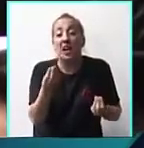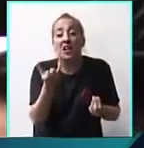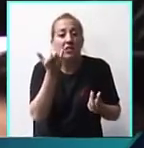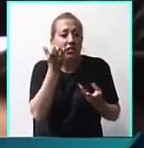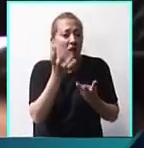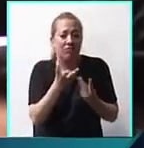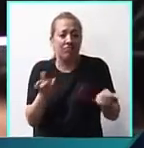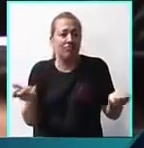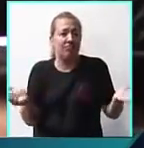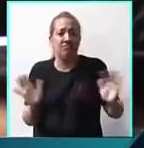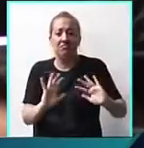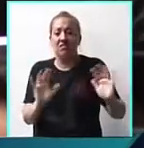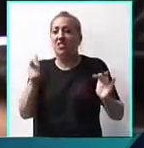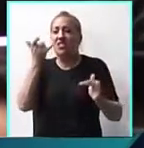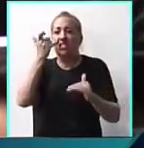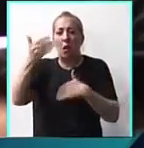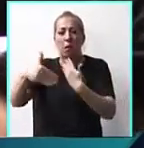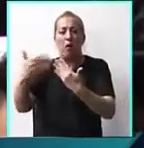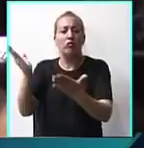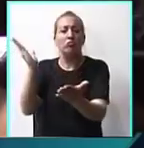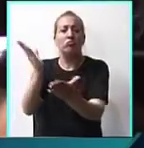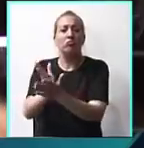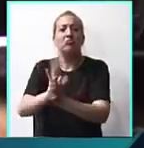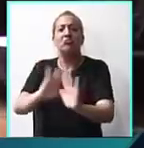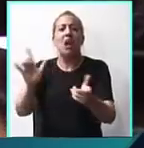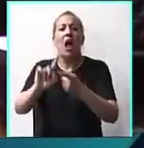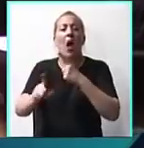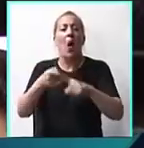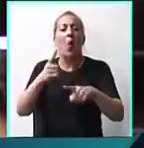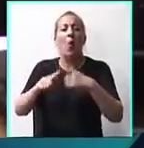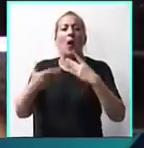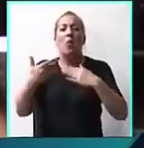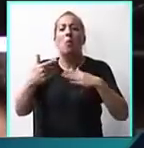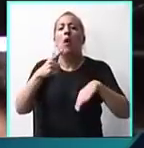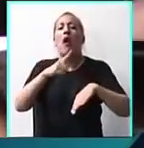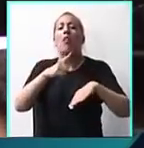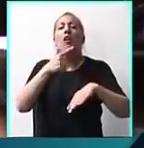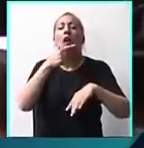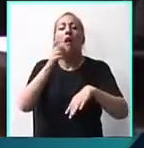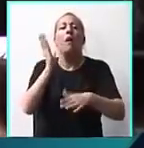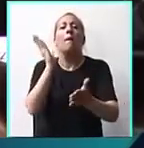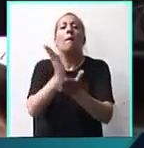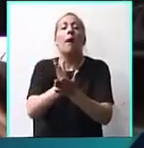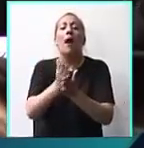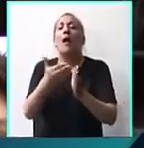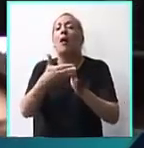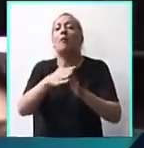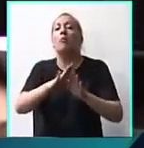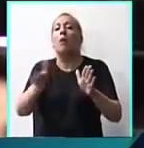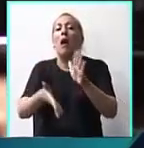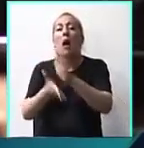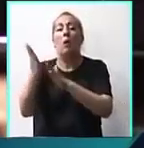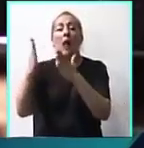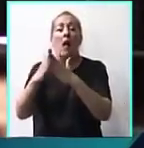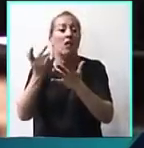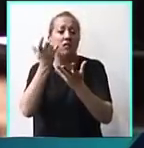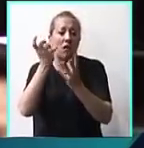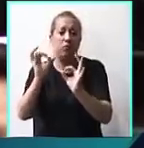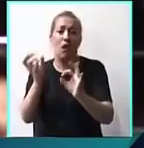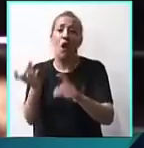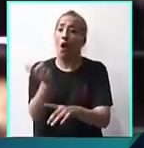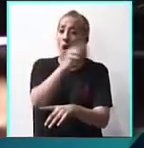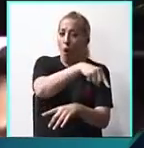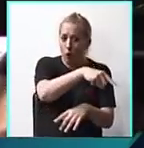Ya lo procesaron, lo juzgaron, arregló una pena para poder irse a la casa y cuestión terminada. La otra causa